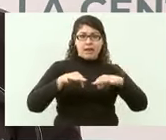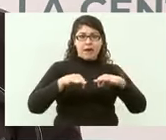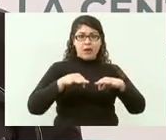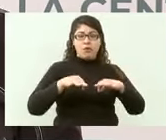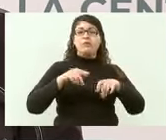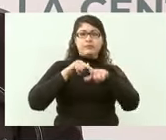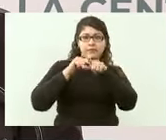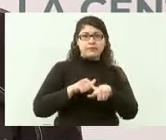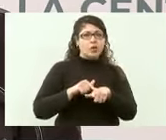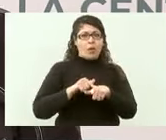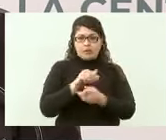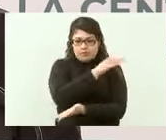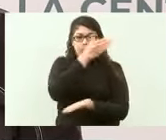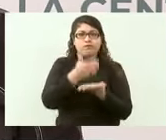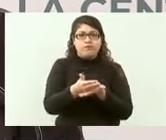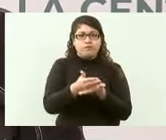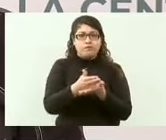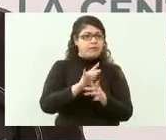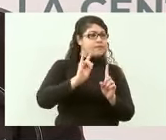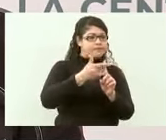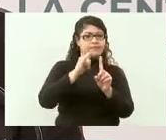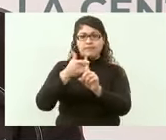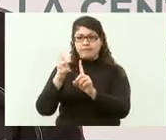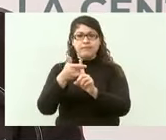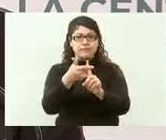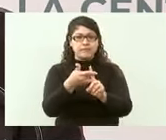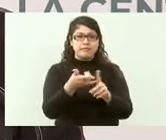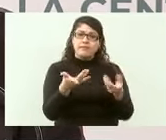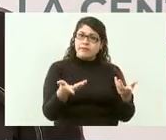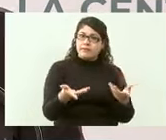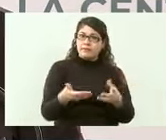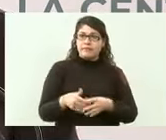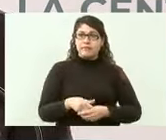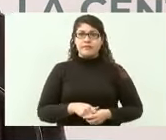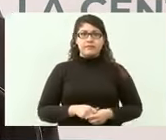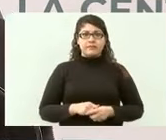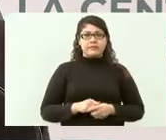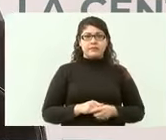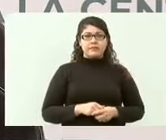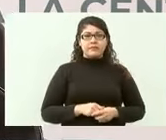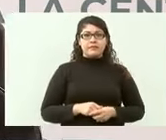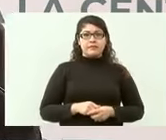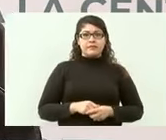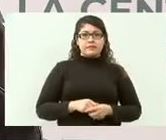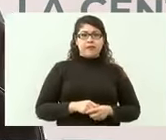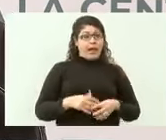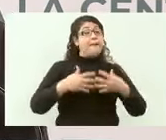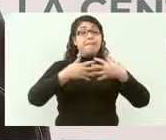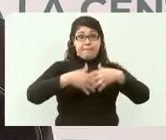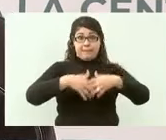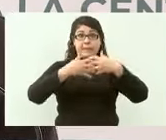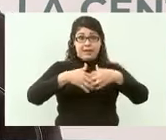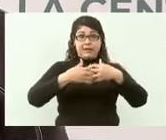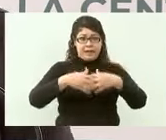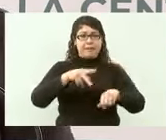generación generadoras de energía con carbón con estas